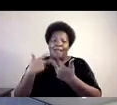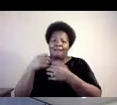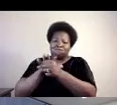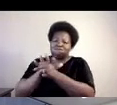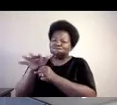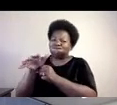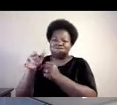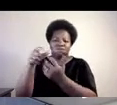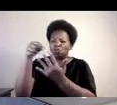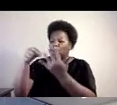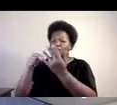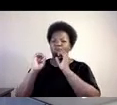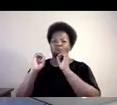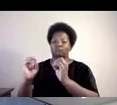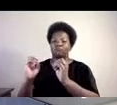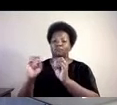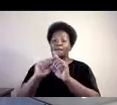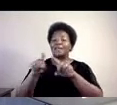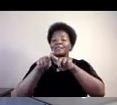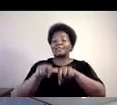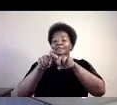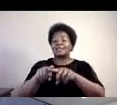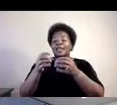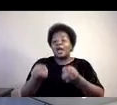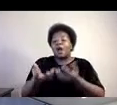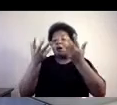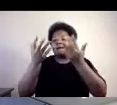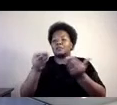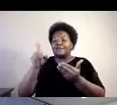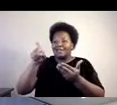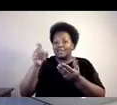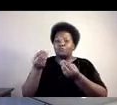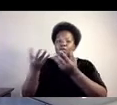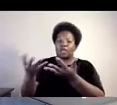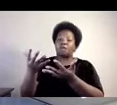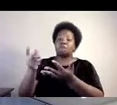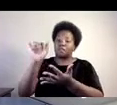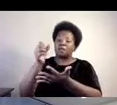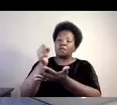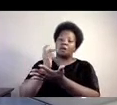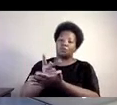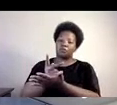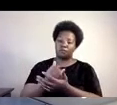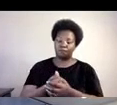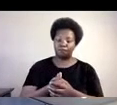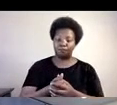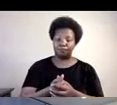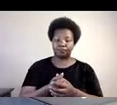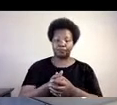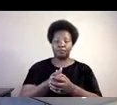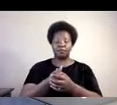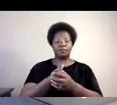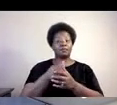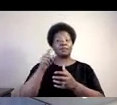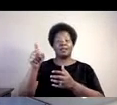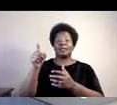áreas y que están determinando el volumen de los servicios que se están ofreciendo. Una vez